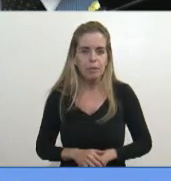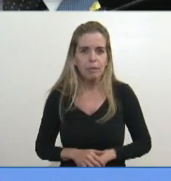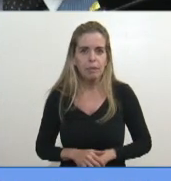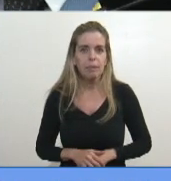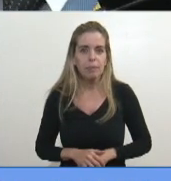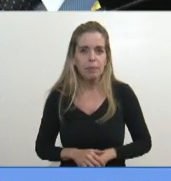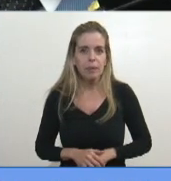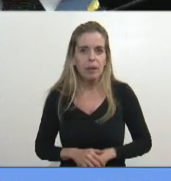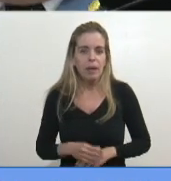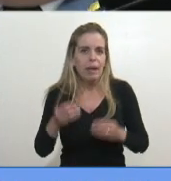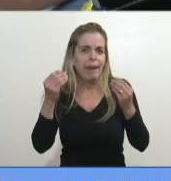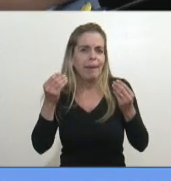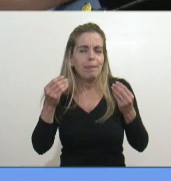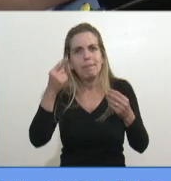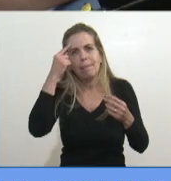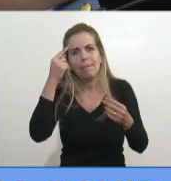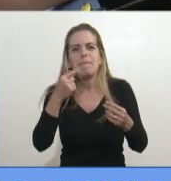dicen, ¿qué fue lo que pasó acá?